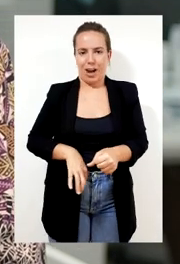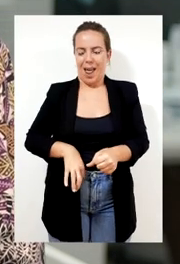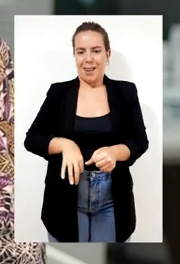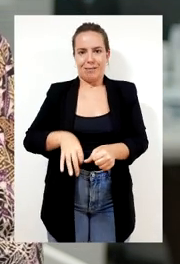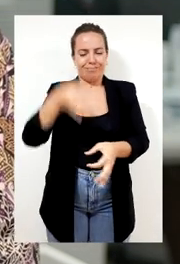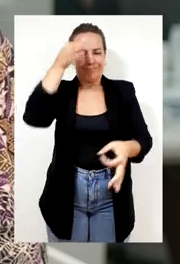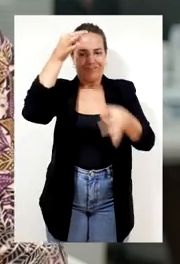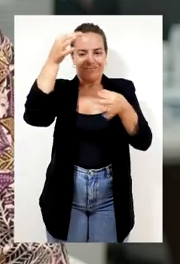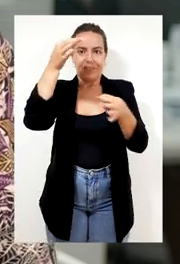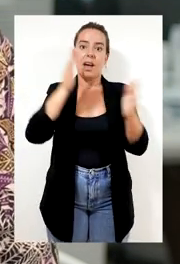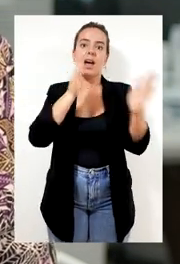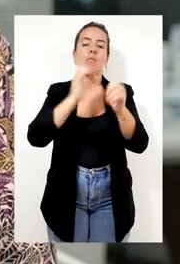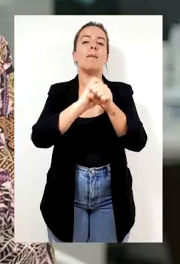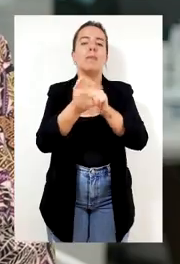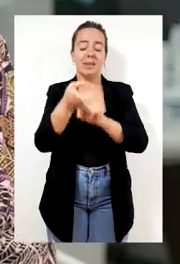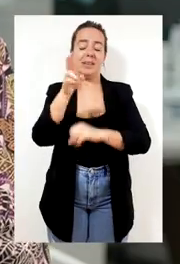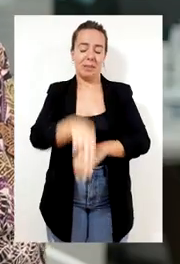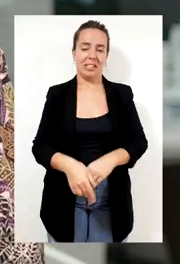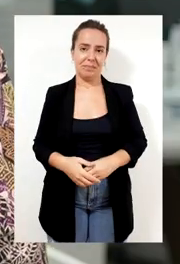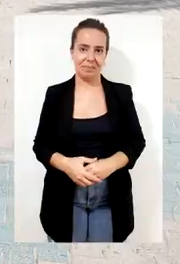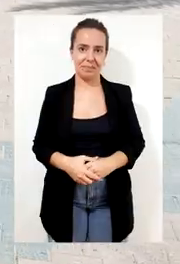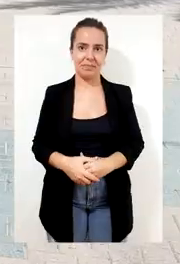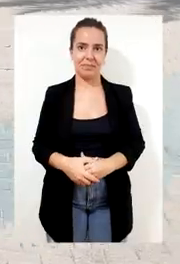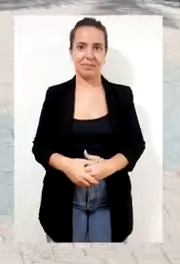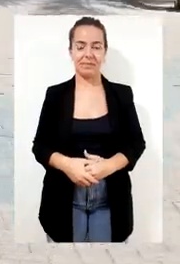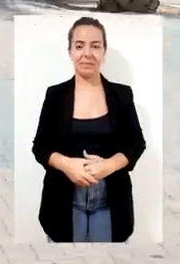exhaustivo, incluso en la época de la pandemia.